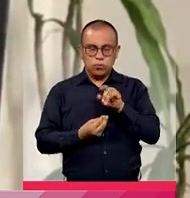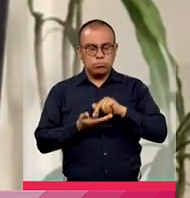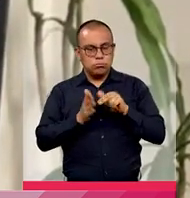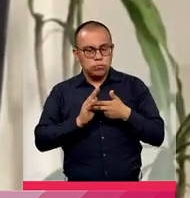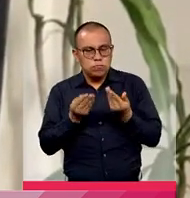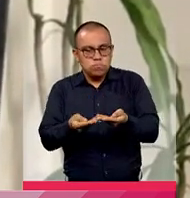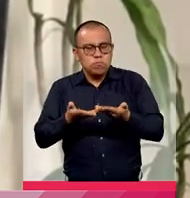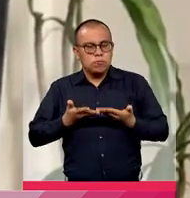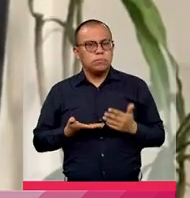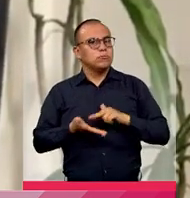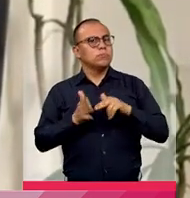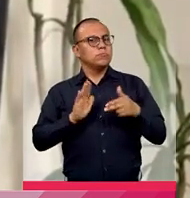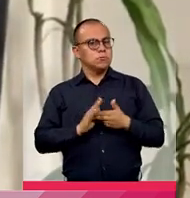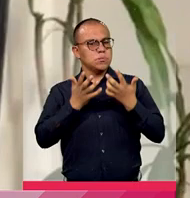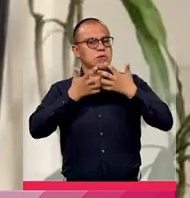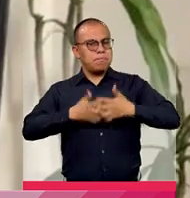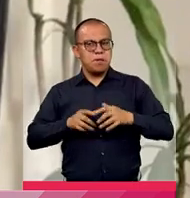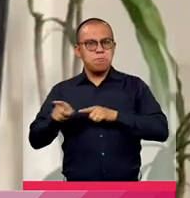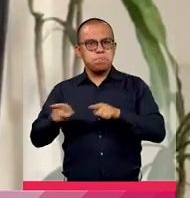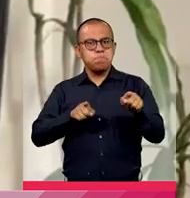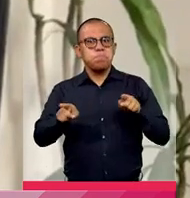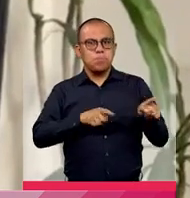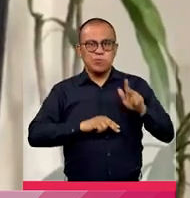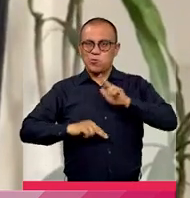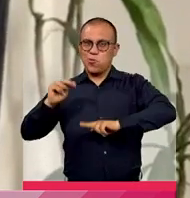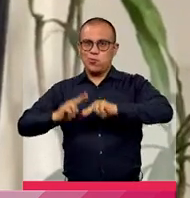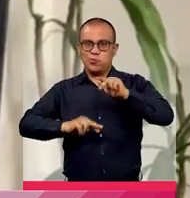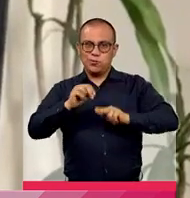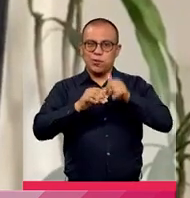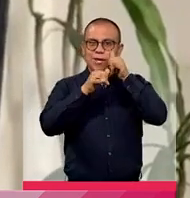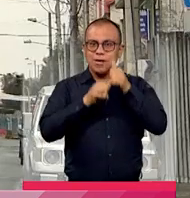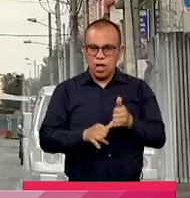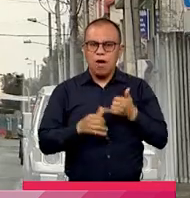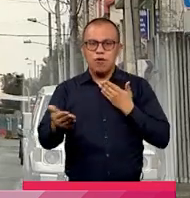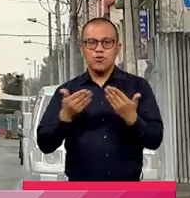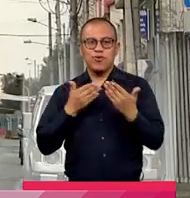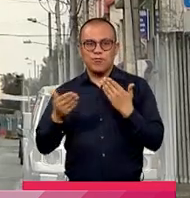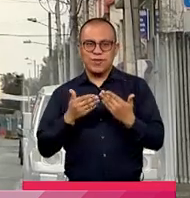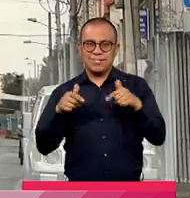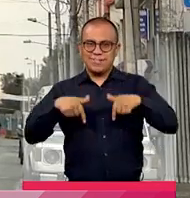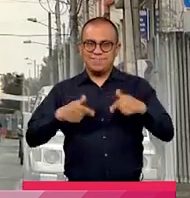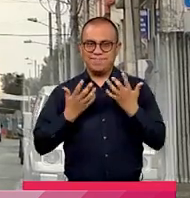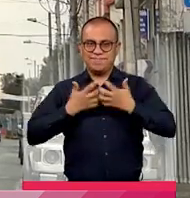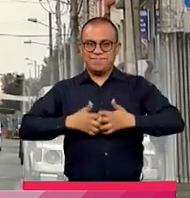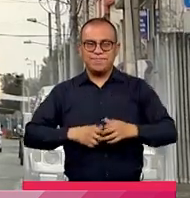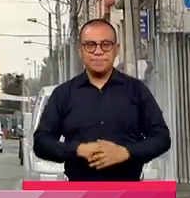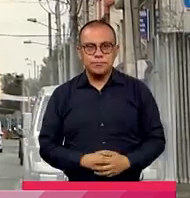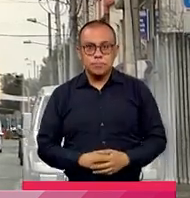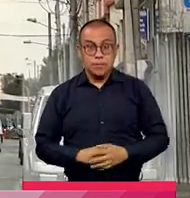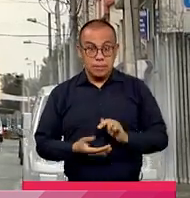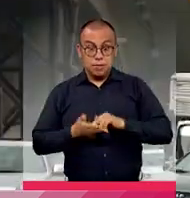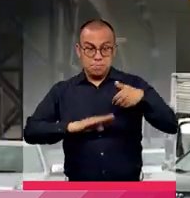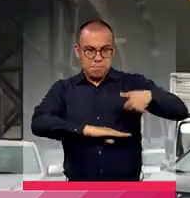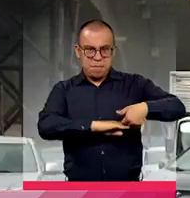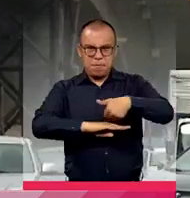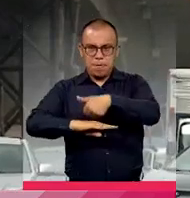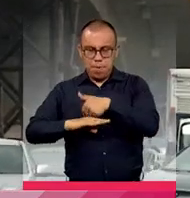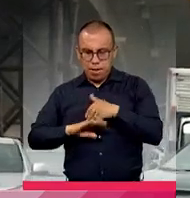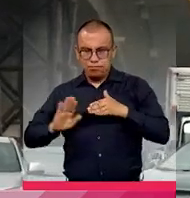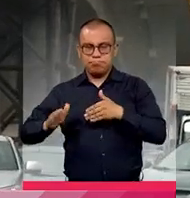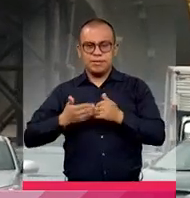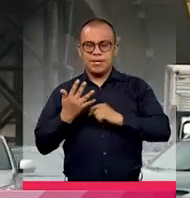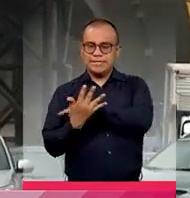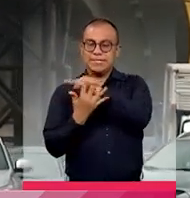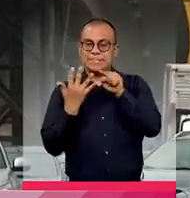demuestra que el empresariado, las empresas de construcción e ingeniería tienen confianza en el IDU. De los ocho procesos licitatorios cerrados, cinco